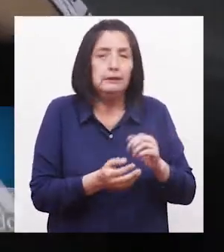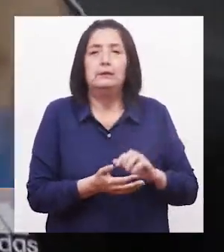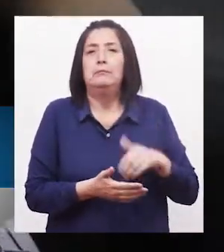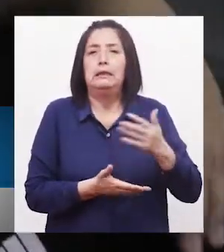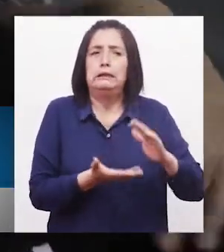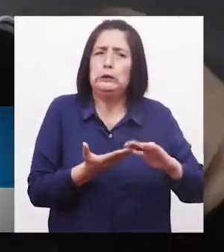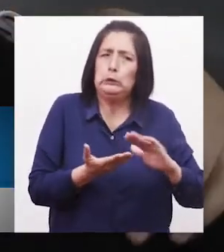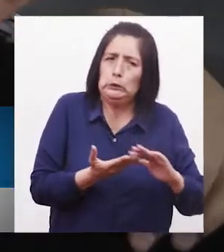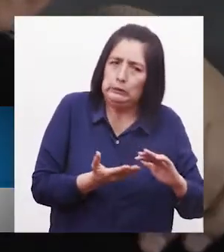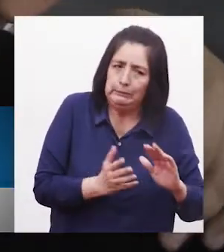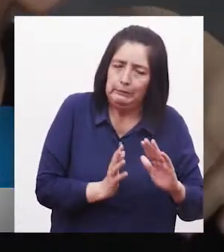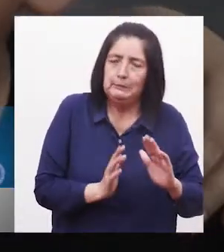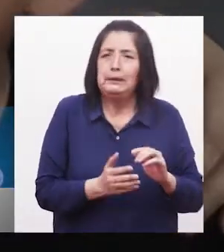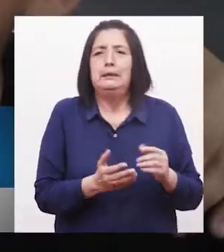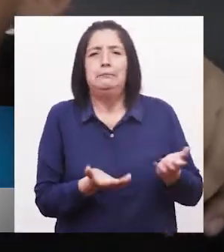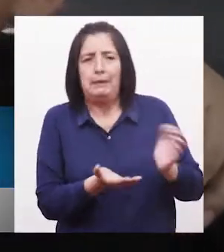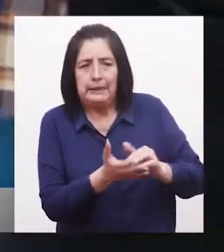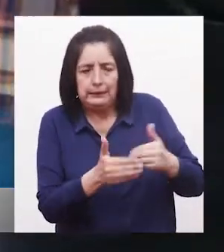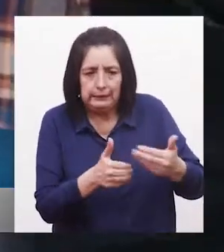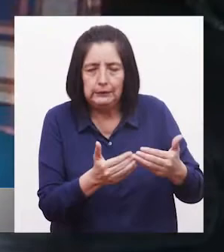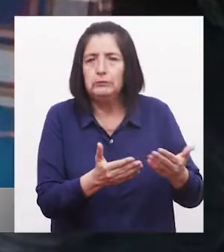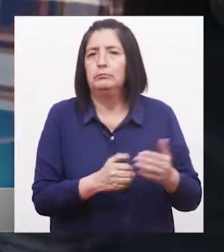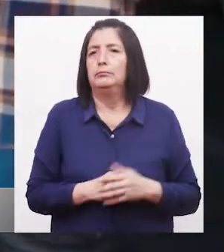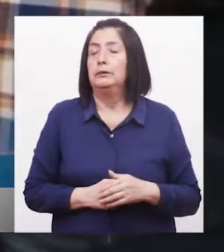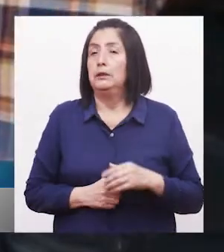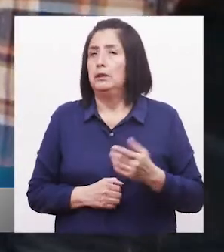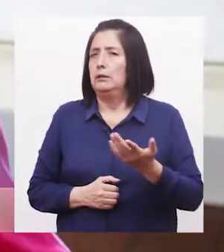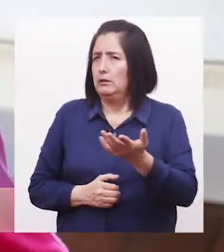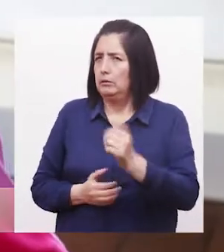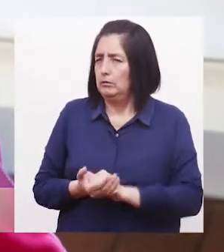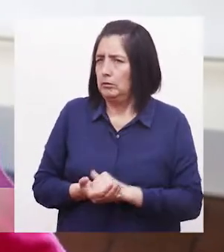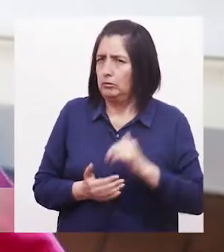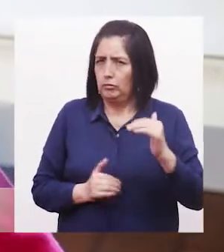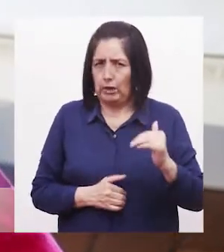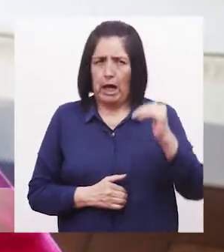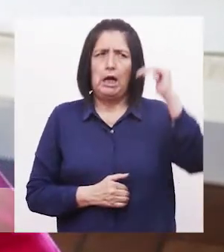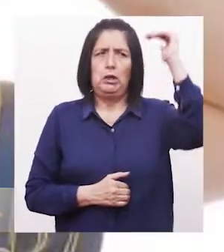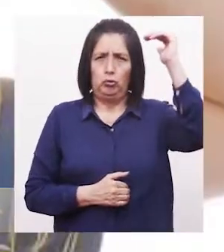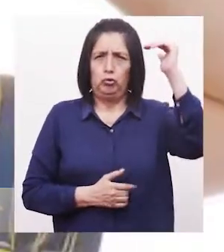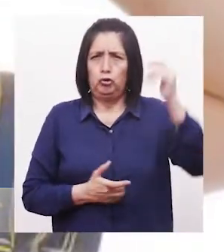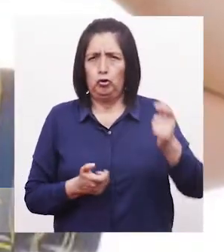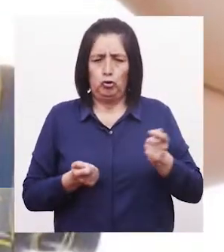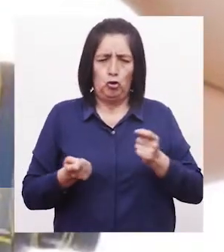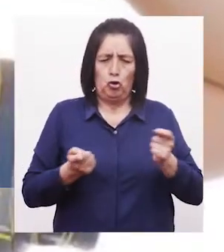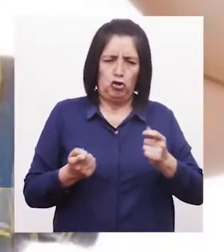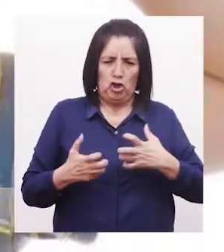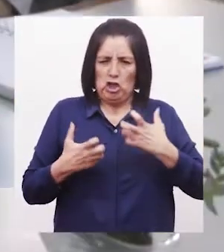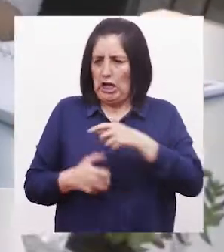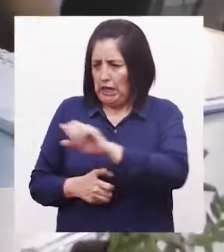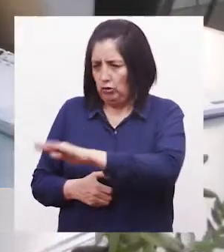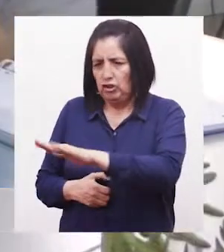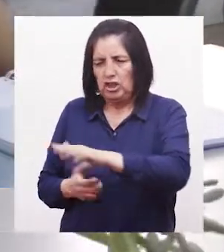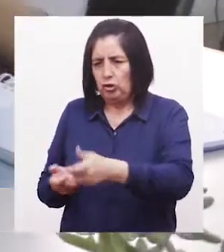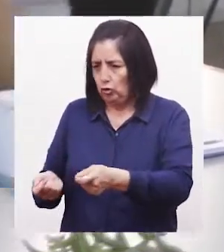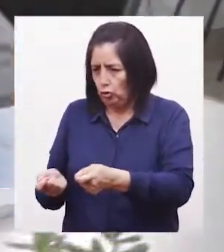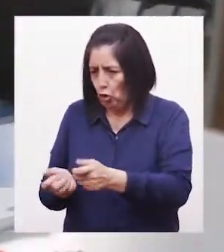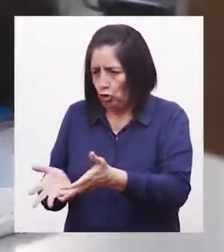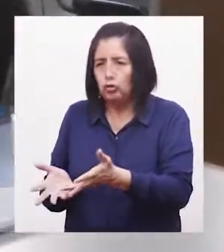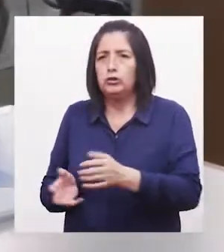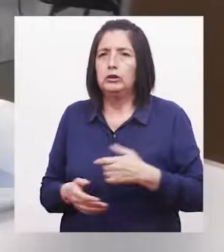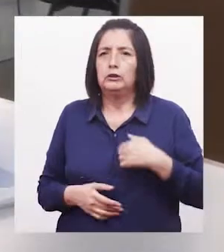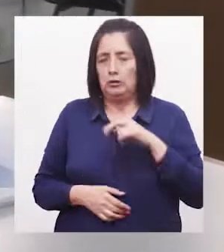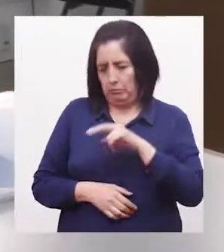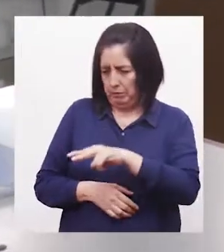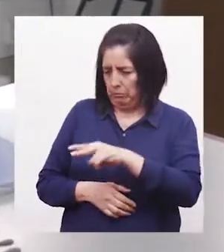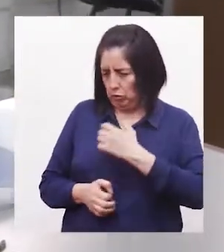las disculpas que se ofrecen Es muy frecuente que los adultos pretendan controlar la ira de los niños Es decir, si